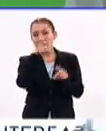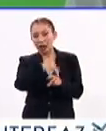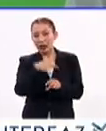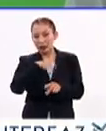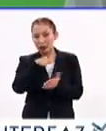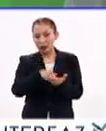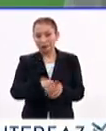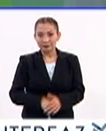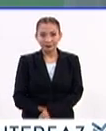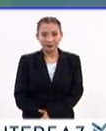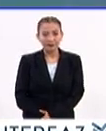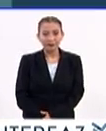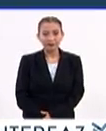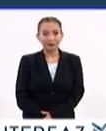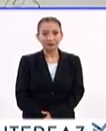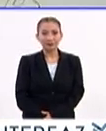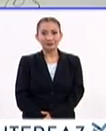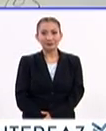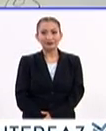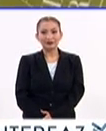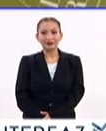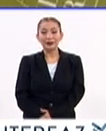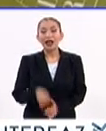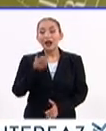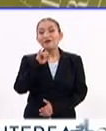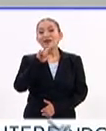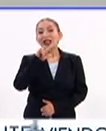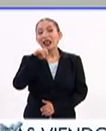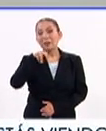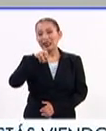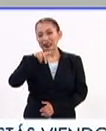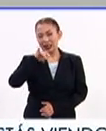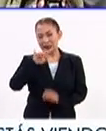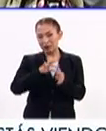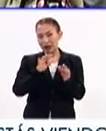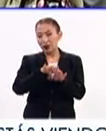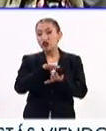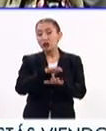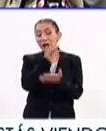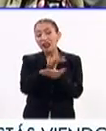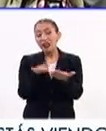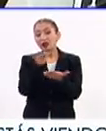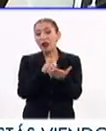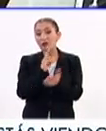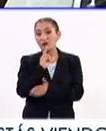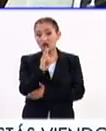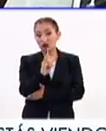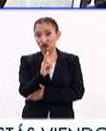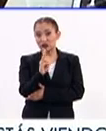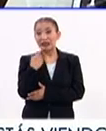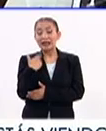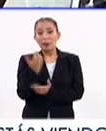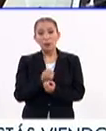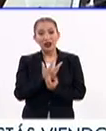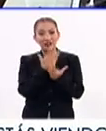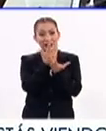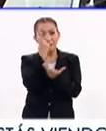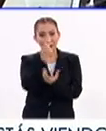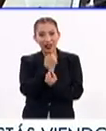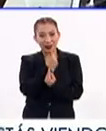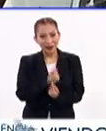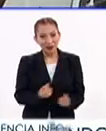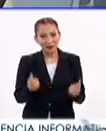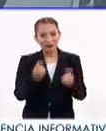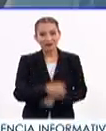en el estudio. En la FIL de Minería, te contamos sobre la lectura en voz alta y poesía para